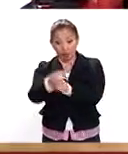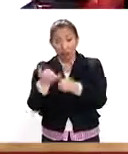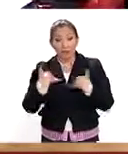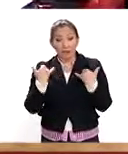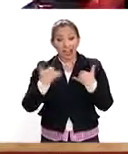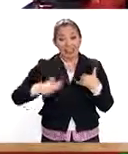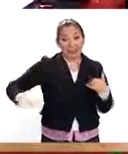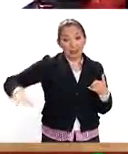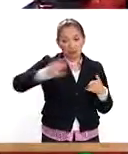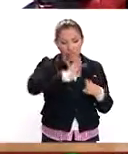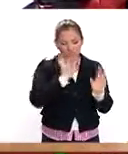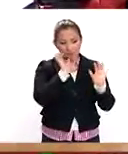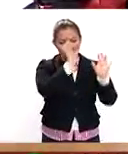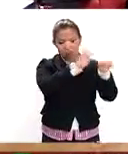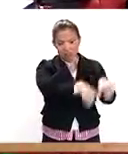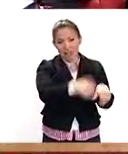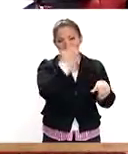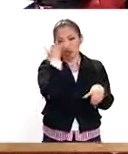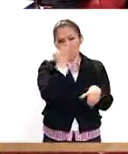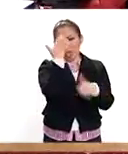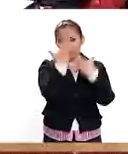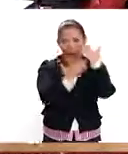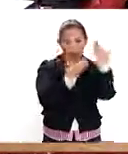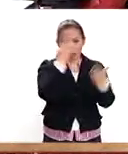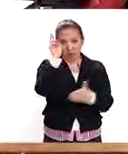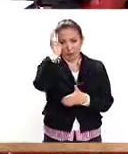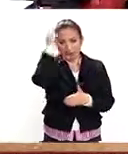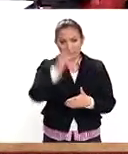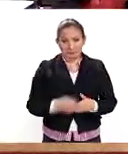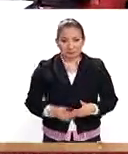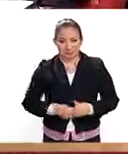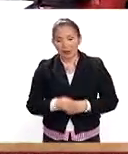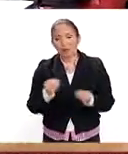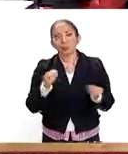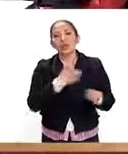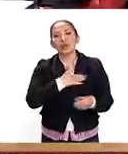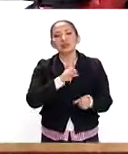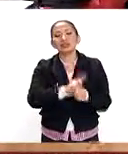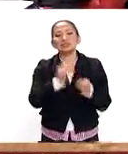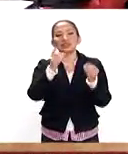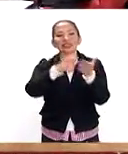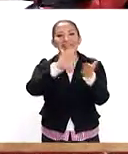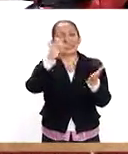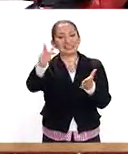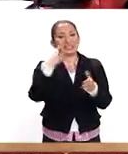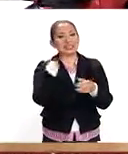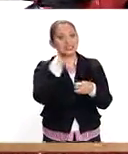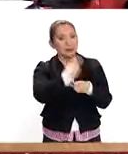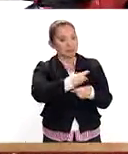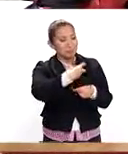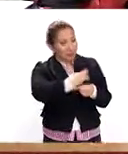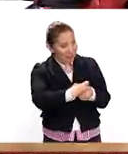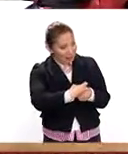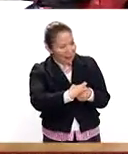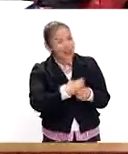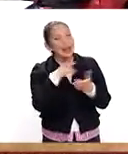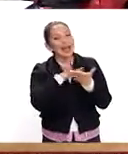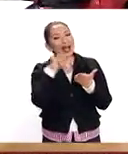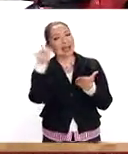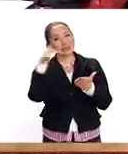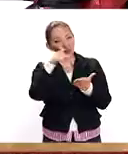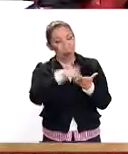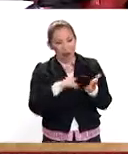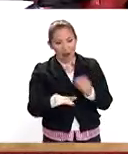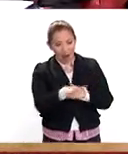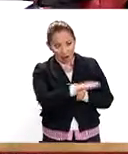jóvenes de este país a que puedan ingresar a esta Universidad Naval. Muy buenos días, muchas gracias por la invitación, gracias por el